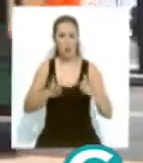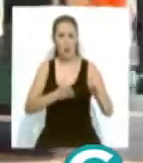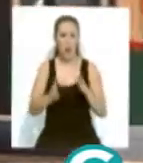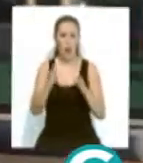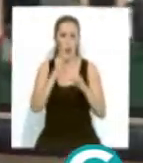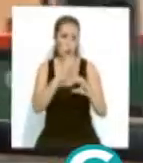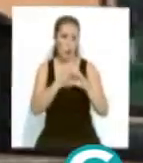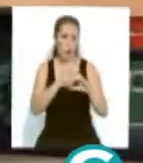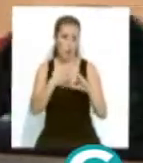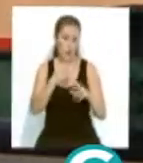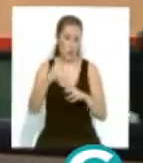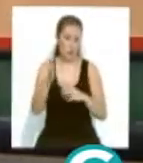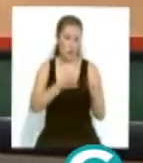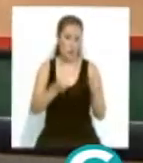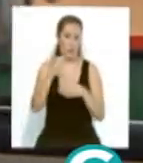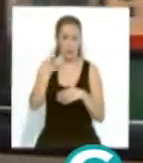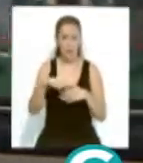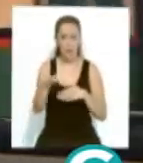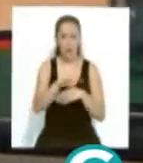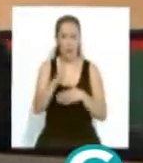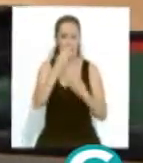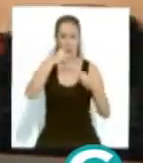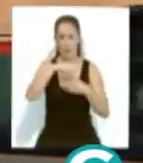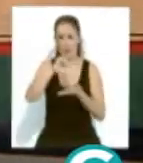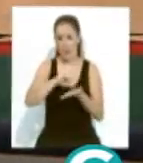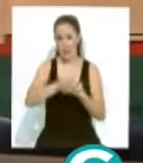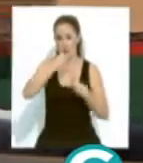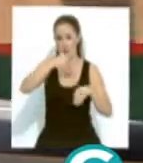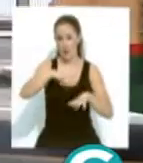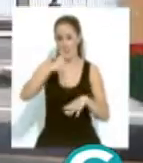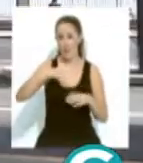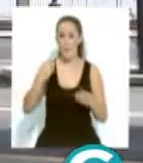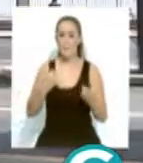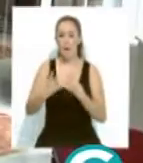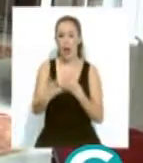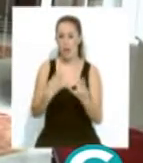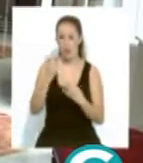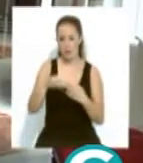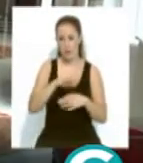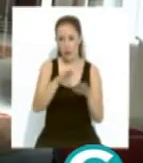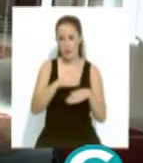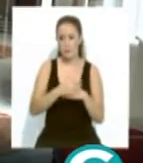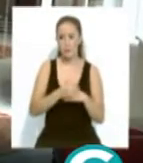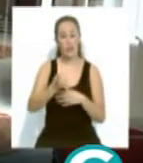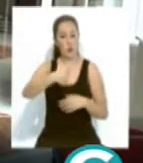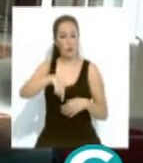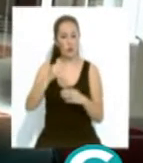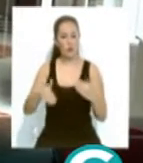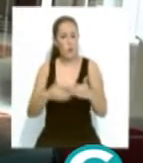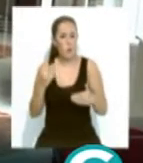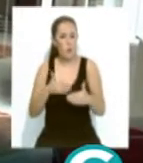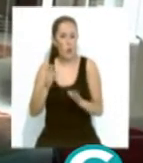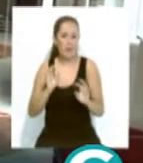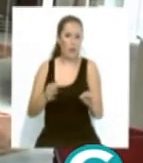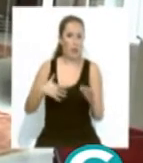mejor conexión entre la zona de extramuros y centro histórico y la zona de la bahía con la playa. Nosotros tenemos un modelo y defendemos un